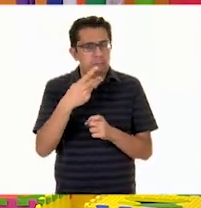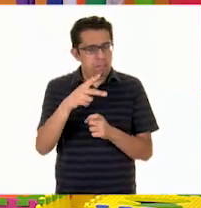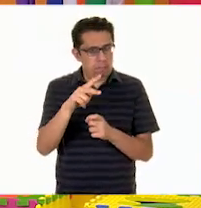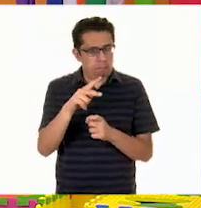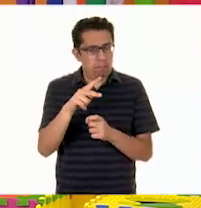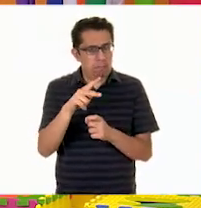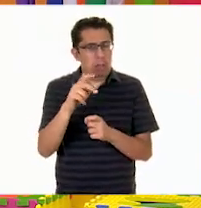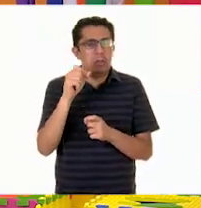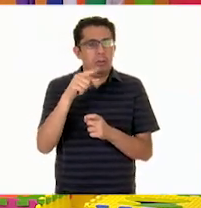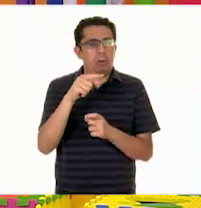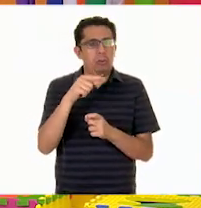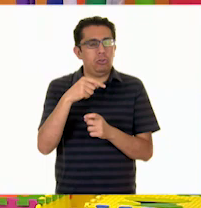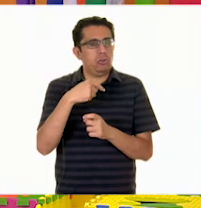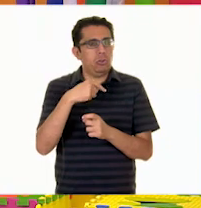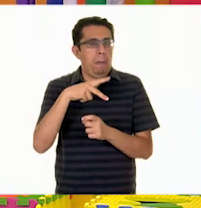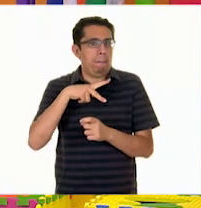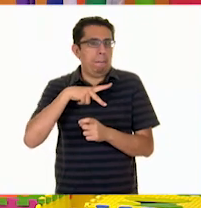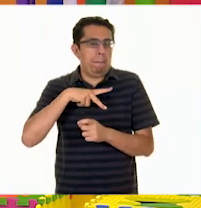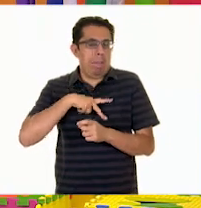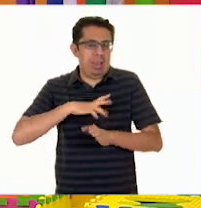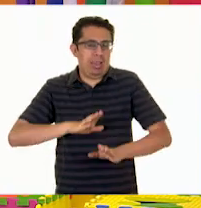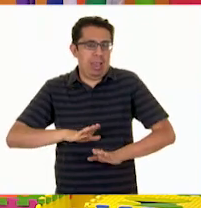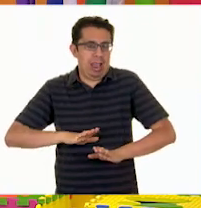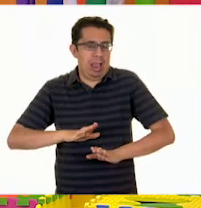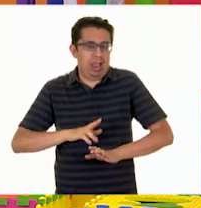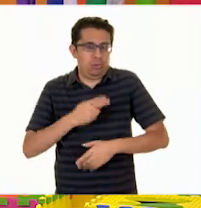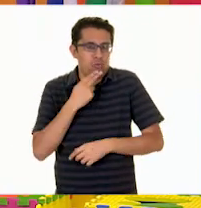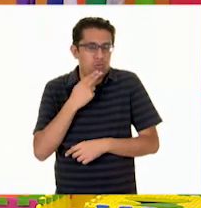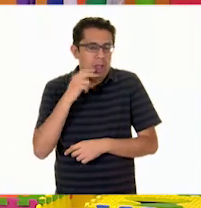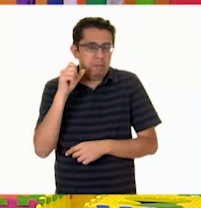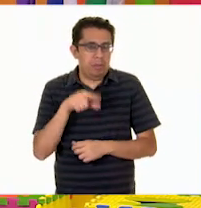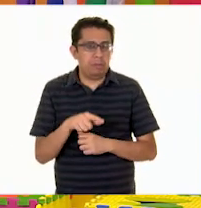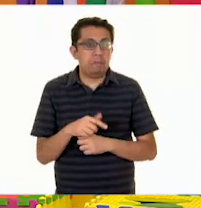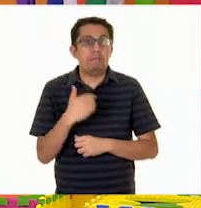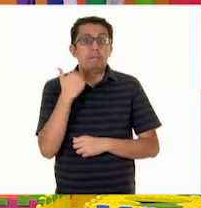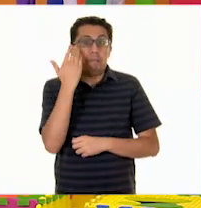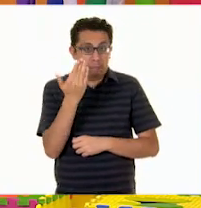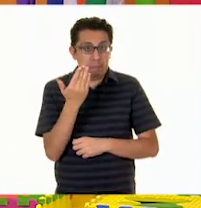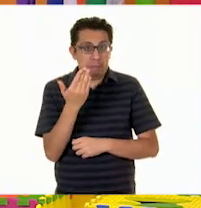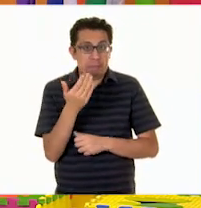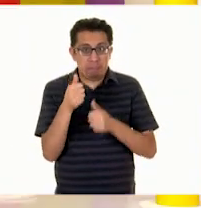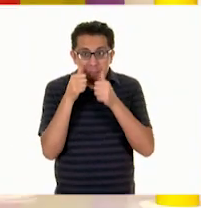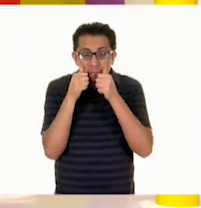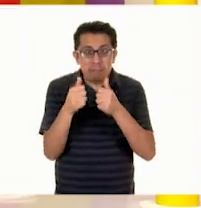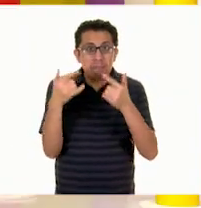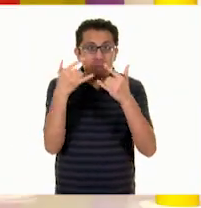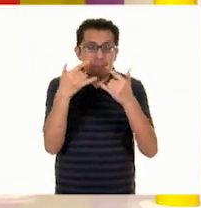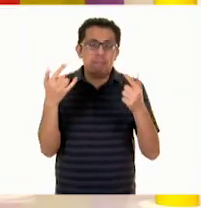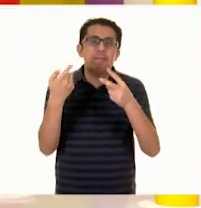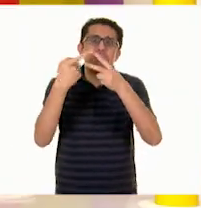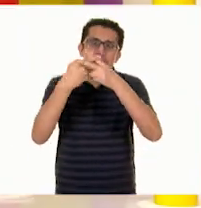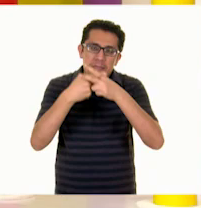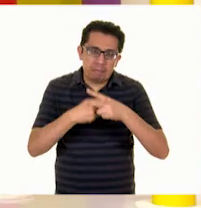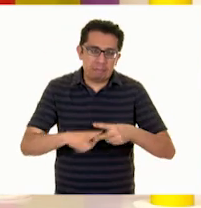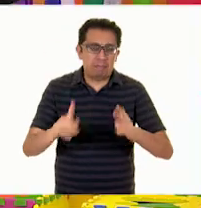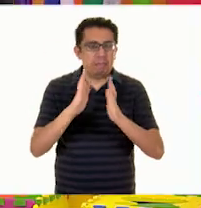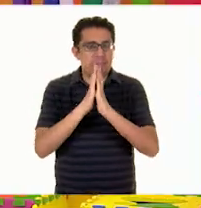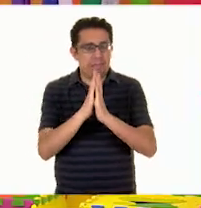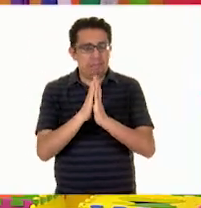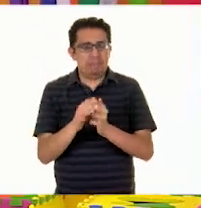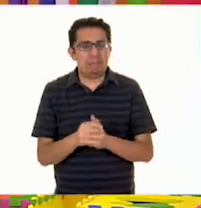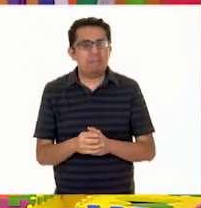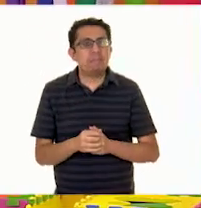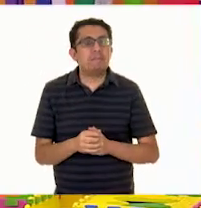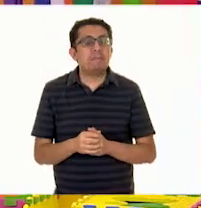nuestro detalle propio. Ahora sí, ¿quieres escuchar la historia? Comience con la narración, maestra Margarita. Bueno,